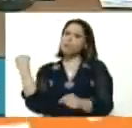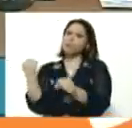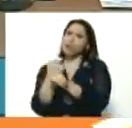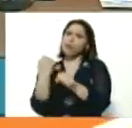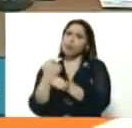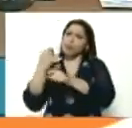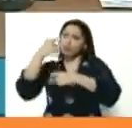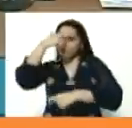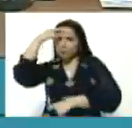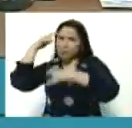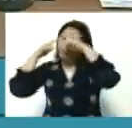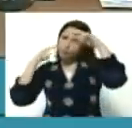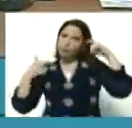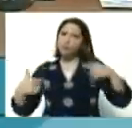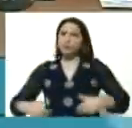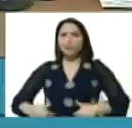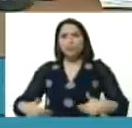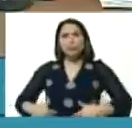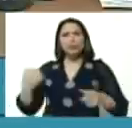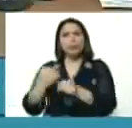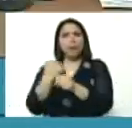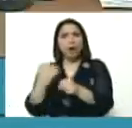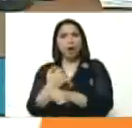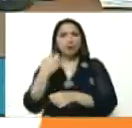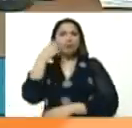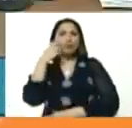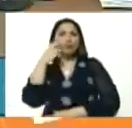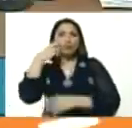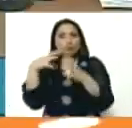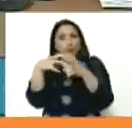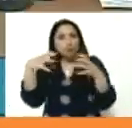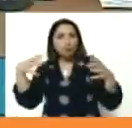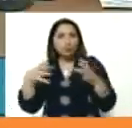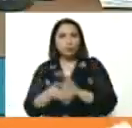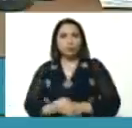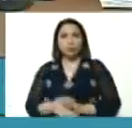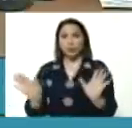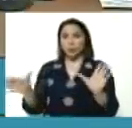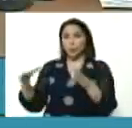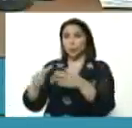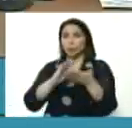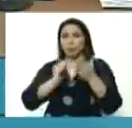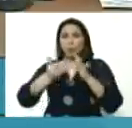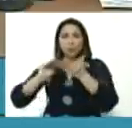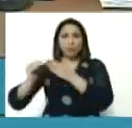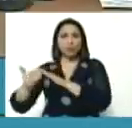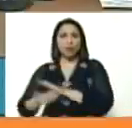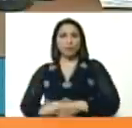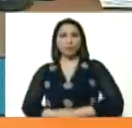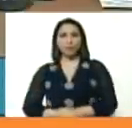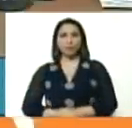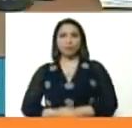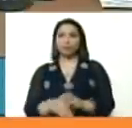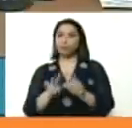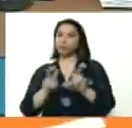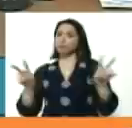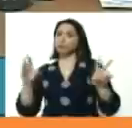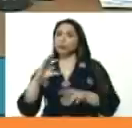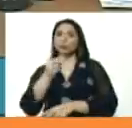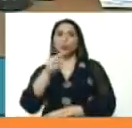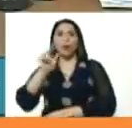trabajando el cacao, en reunión de comunidad, en la paz de Chuao.